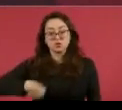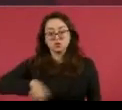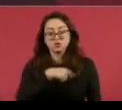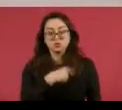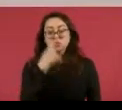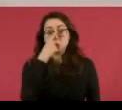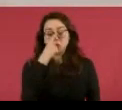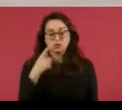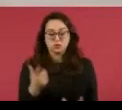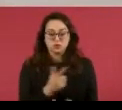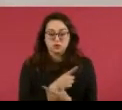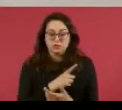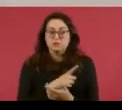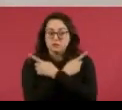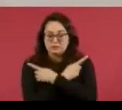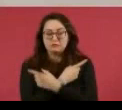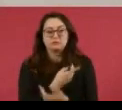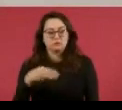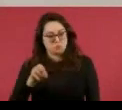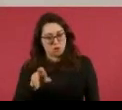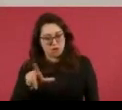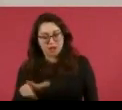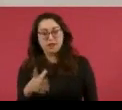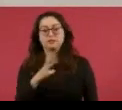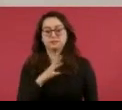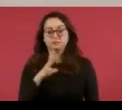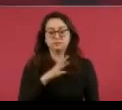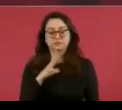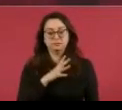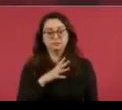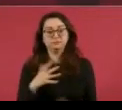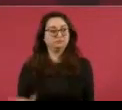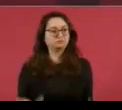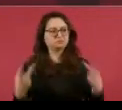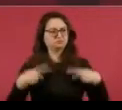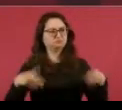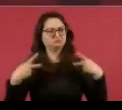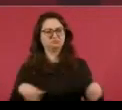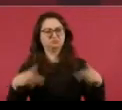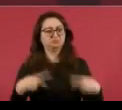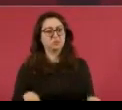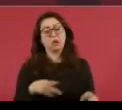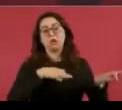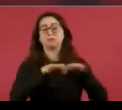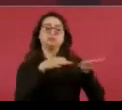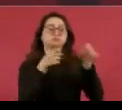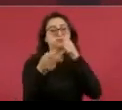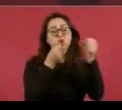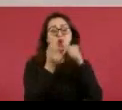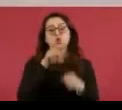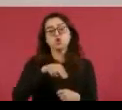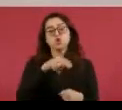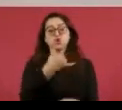tenemos autoridad moral, no va a venir cualquier gente que porque es el New York Times y nos va a